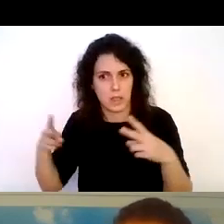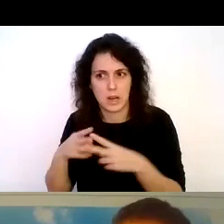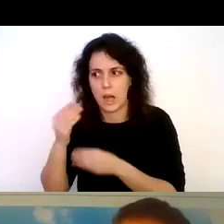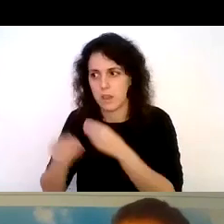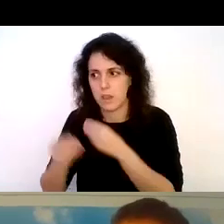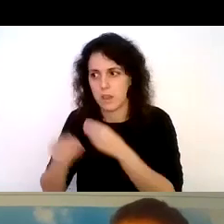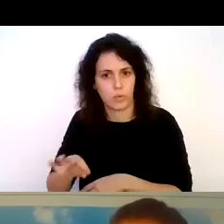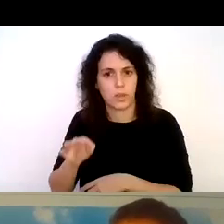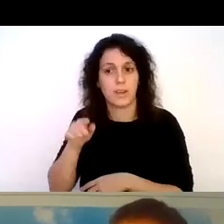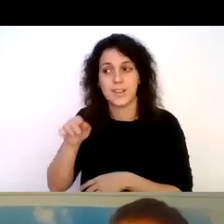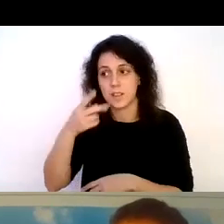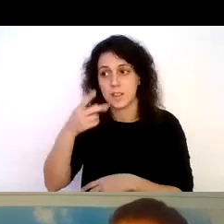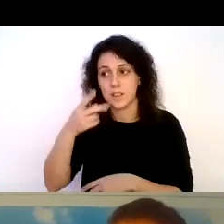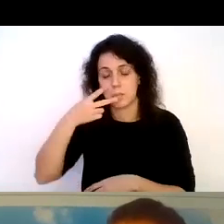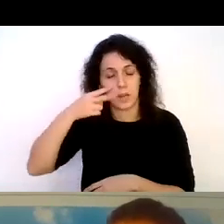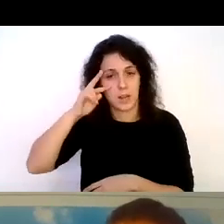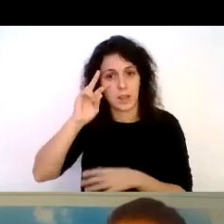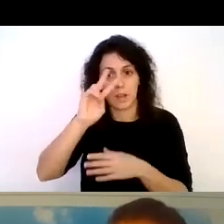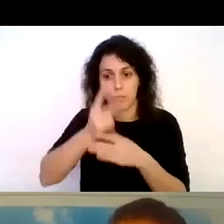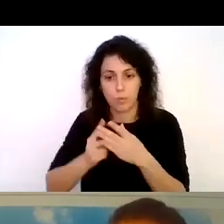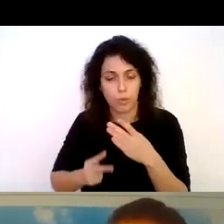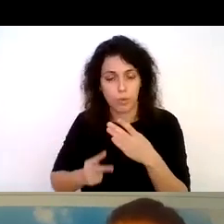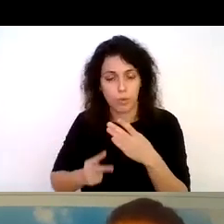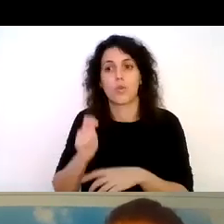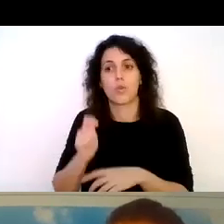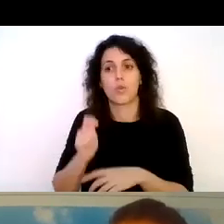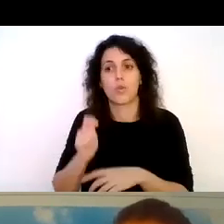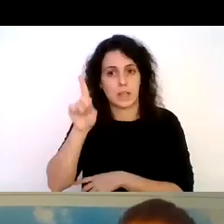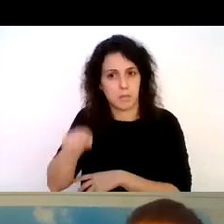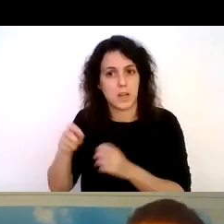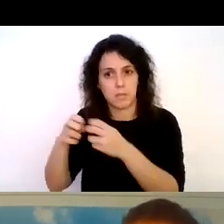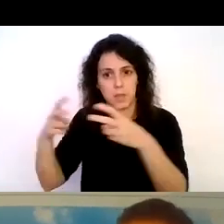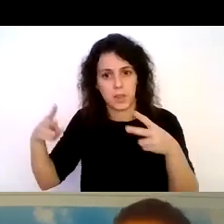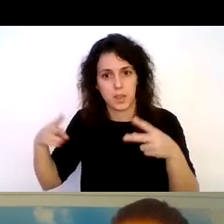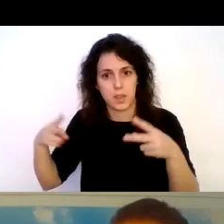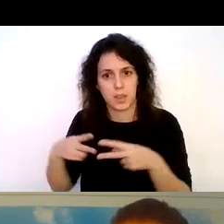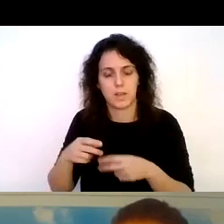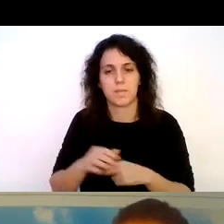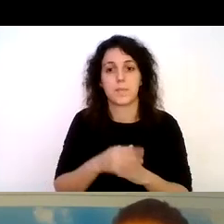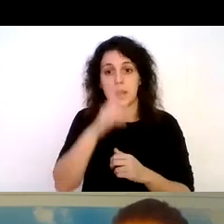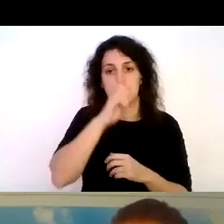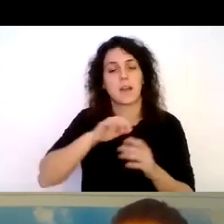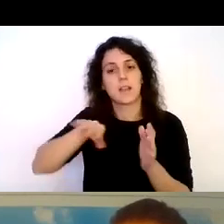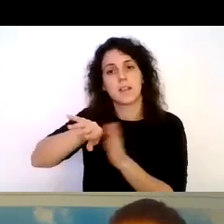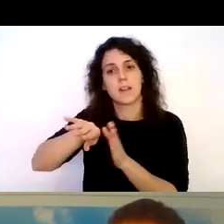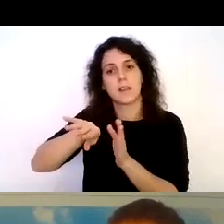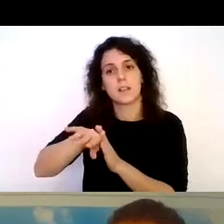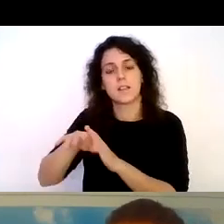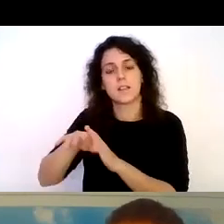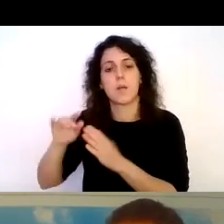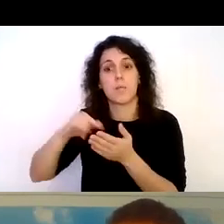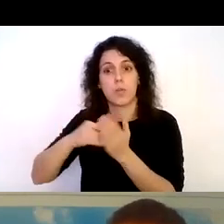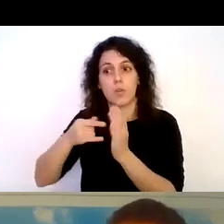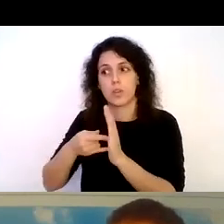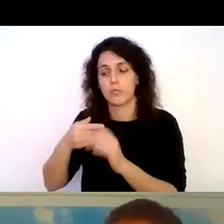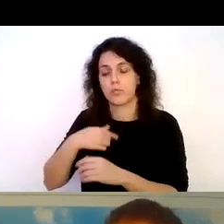ingrávida de bucear se consigue también en piscinas la fotografía a la derecha es durante un proyecto en el que participé en